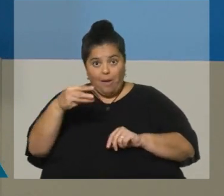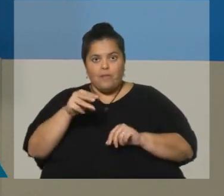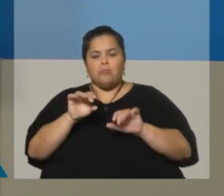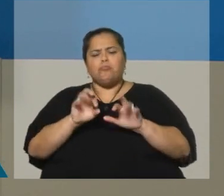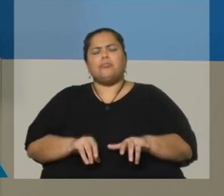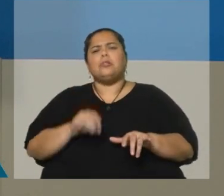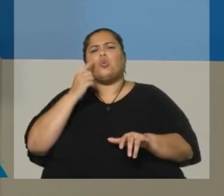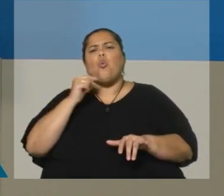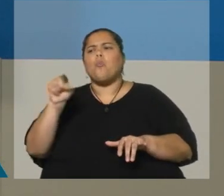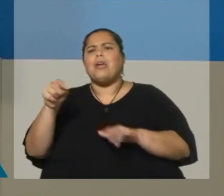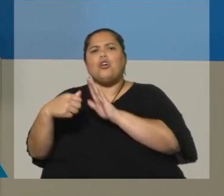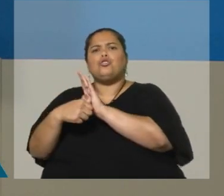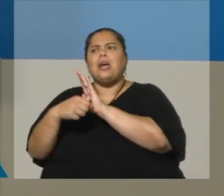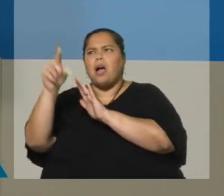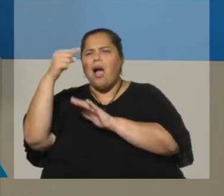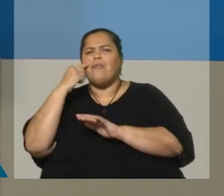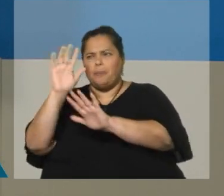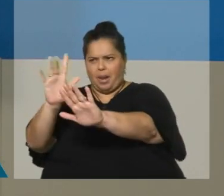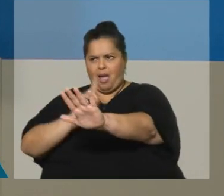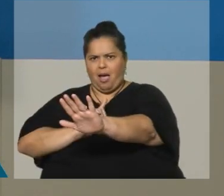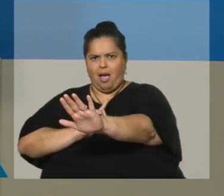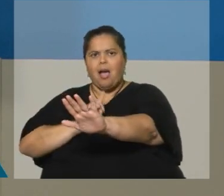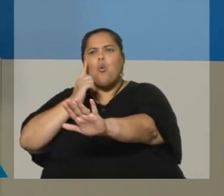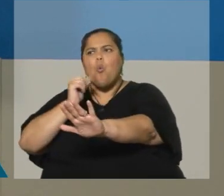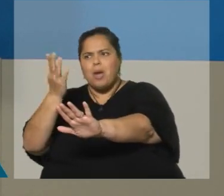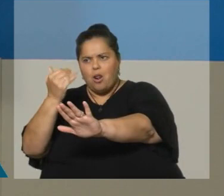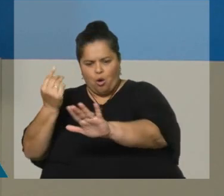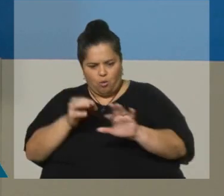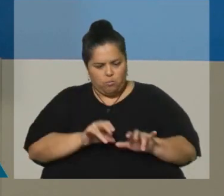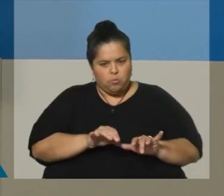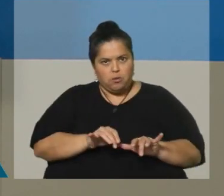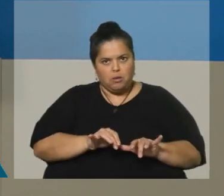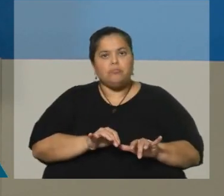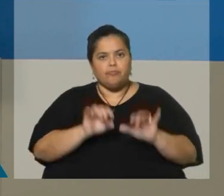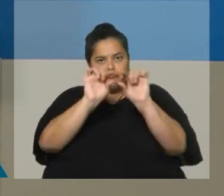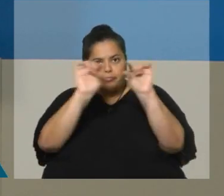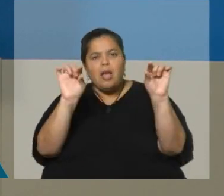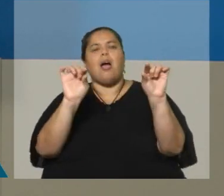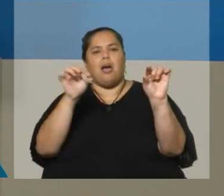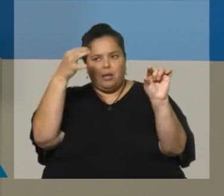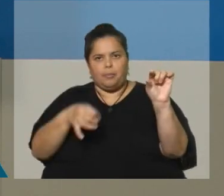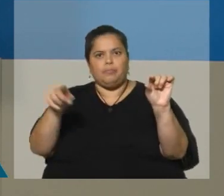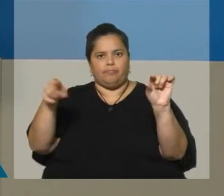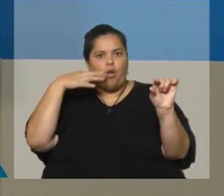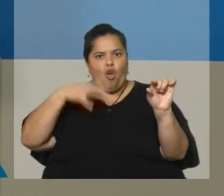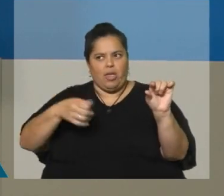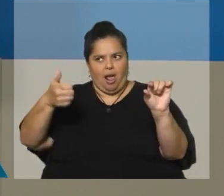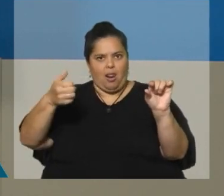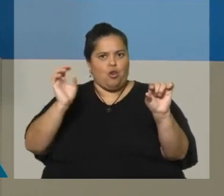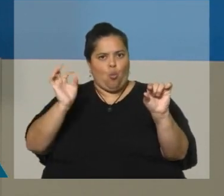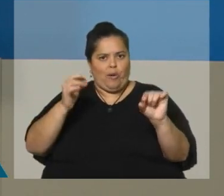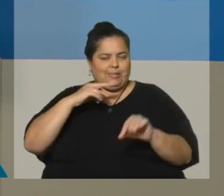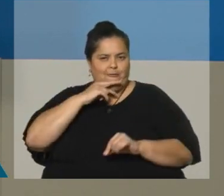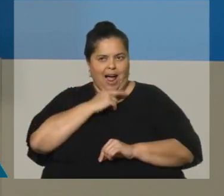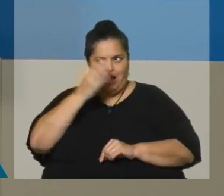cédula y de forma automática nos dice es un censista del INE o no es un censista del INE. Ahí lo estamos poniendo. Así que, digamos, la recomendación es,